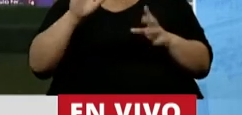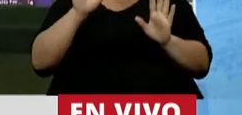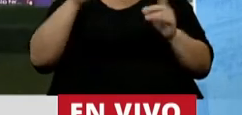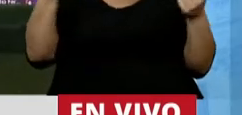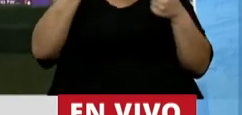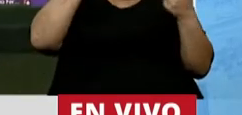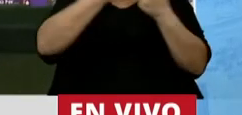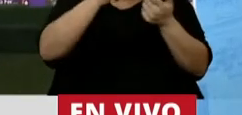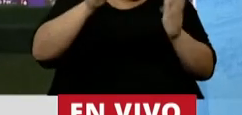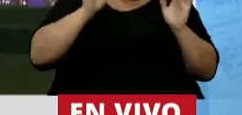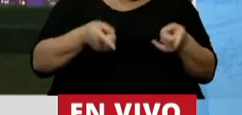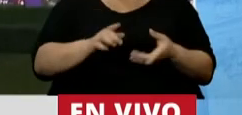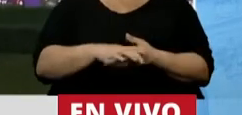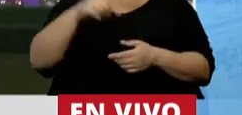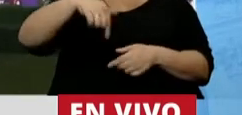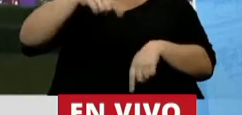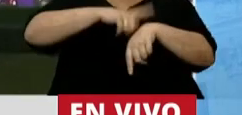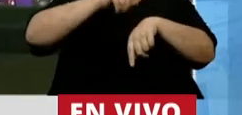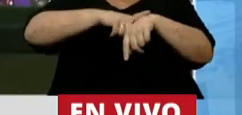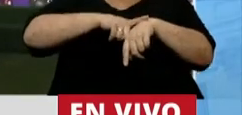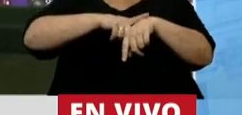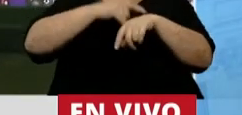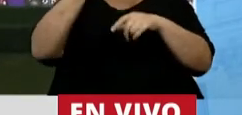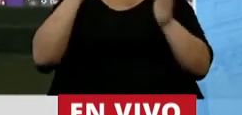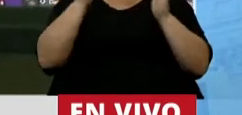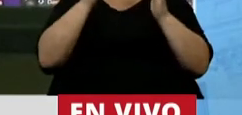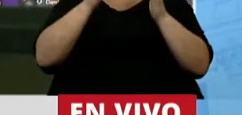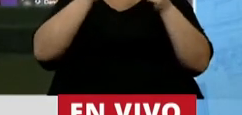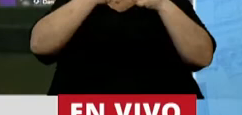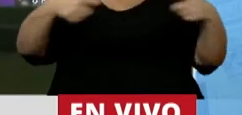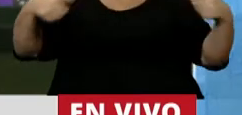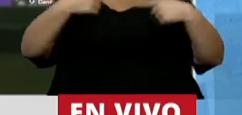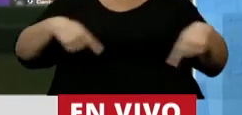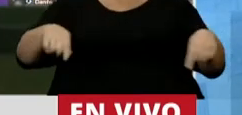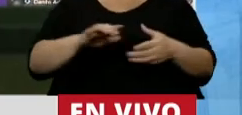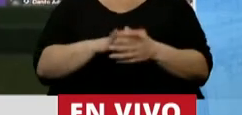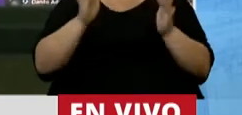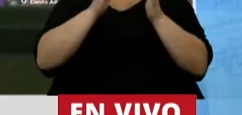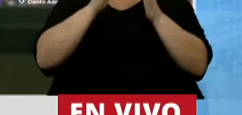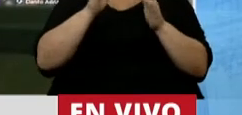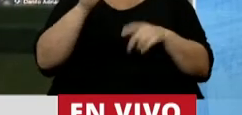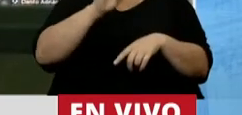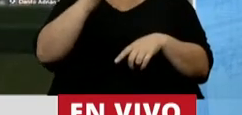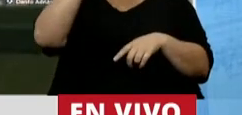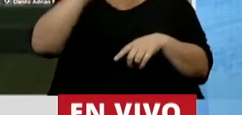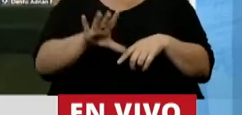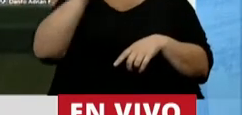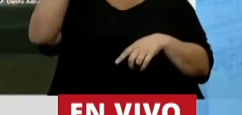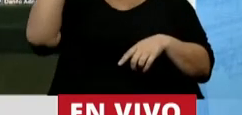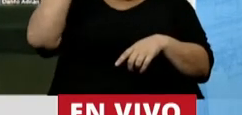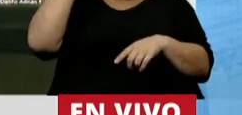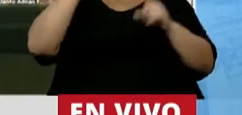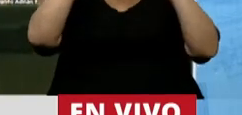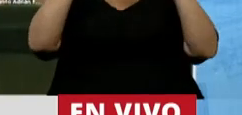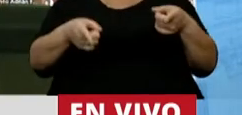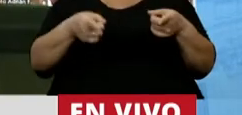con disensos. Hoy estamos en tiempos de la virtualidad, virtualidad que no solo alcanza a este congreso, sino que